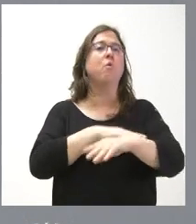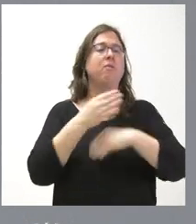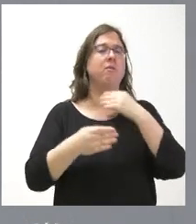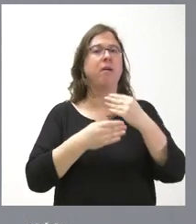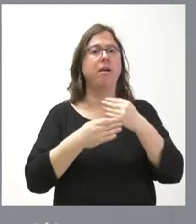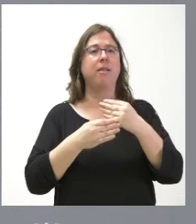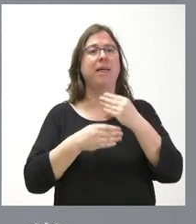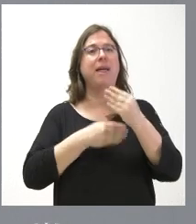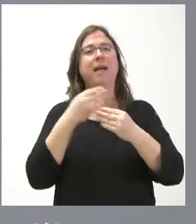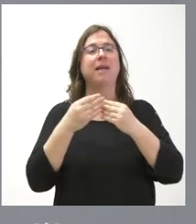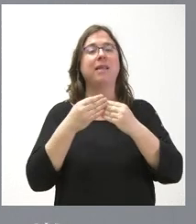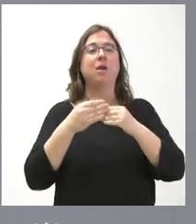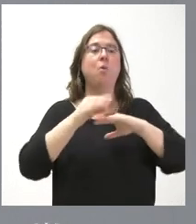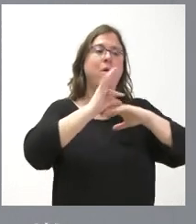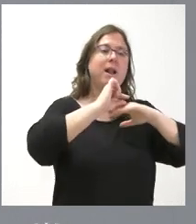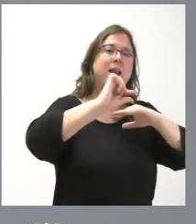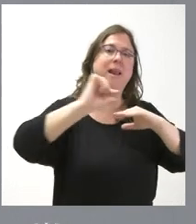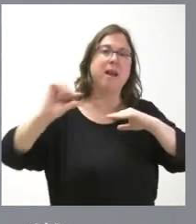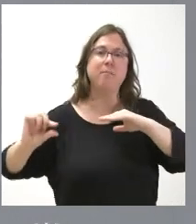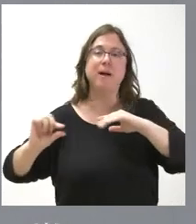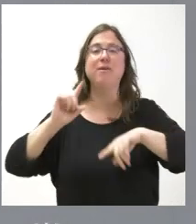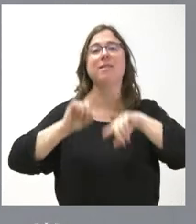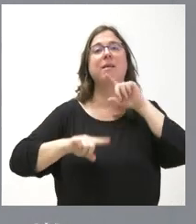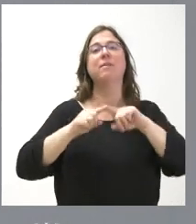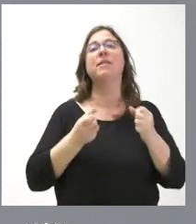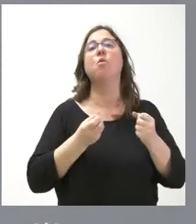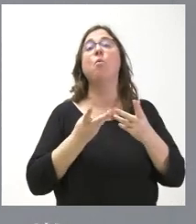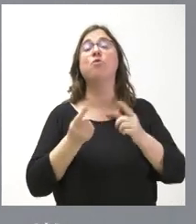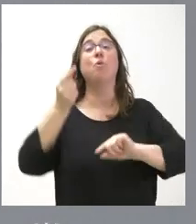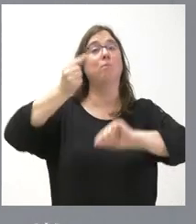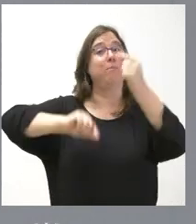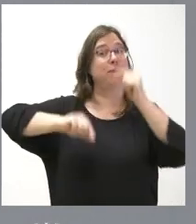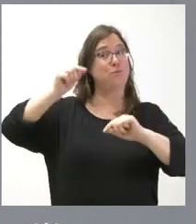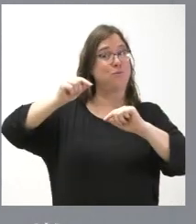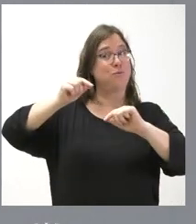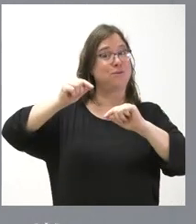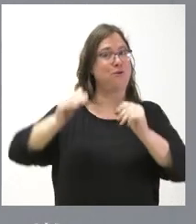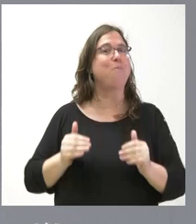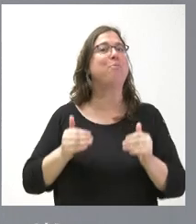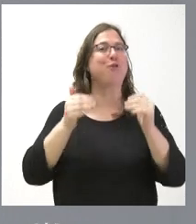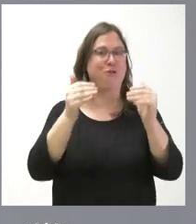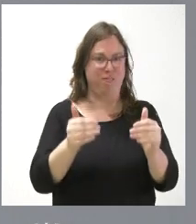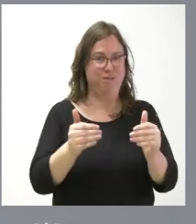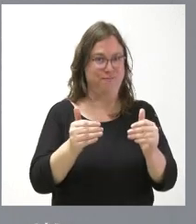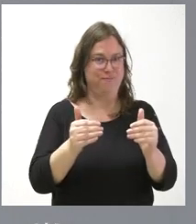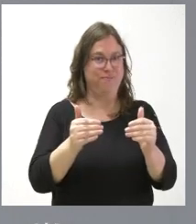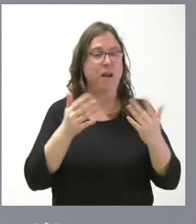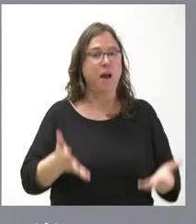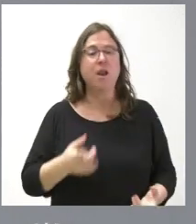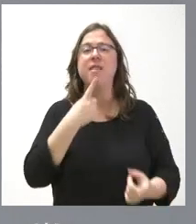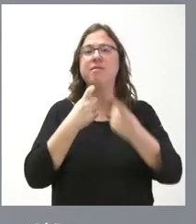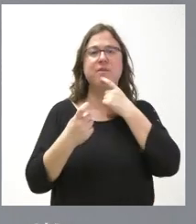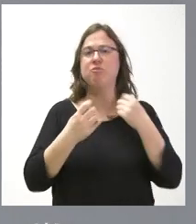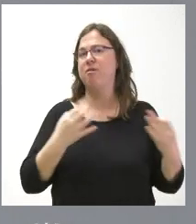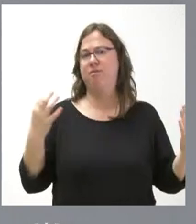un reparto basado en la cantidad de un presupuesto que sido prorrogado. Pero, claro, la dificultad actual es